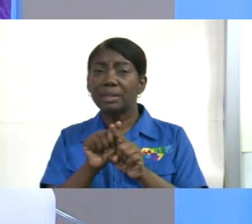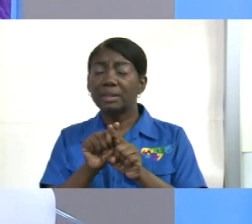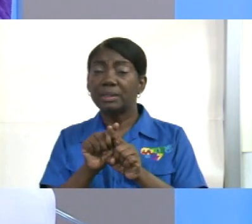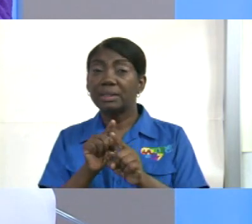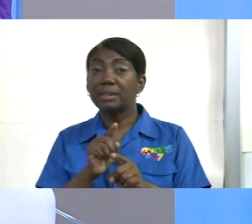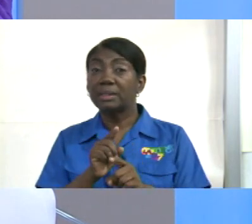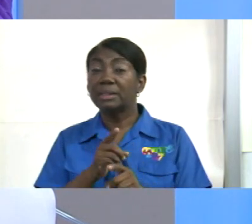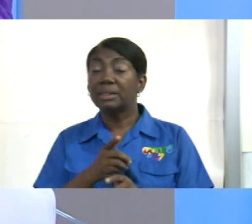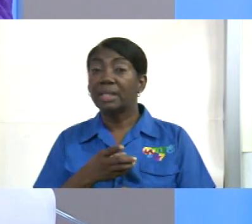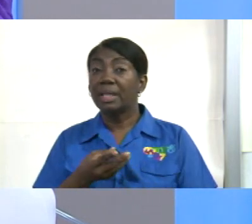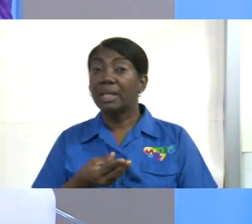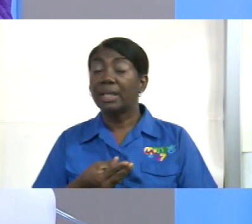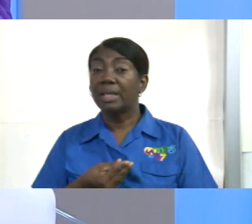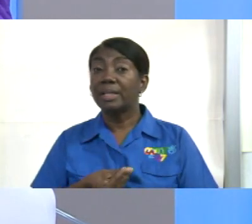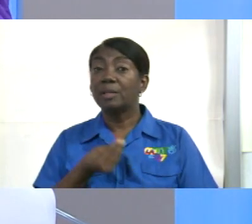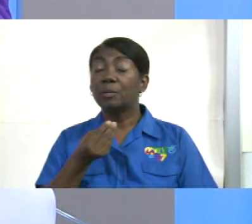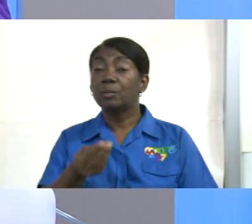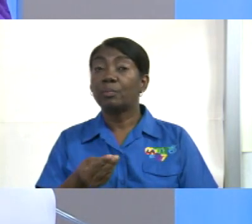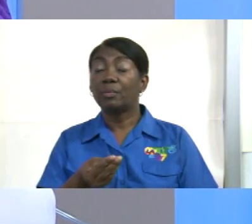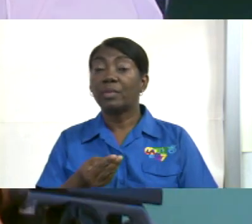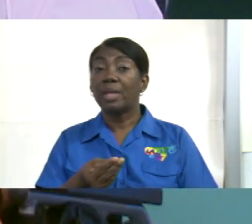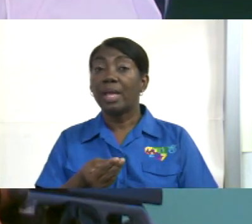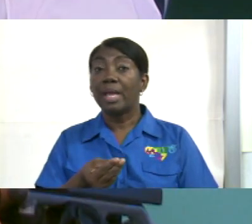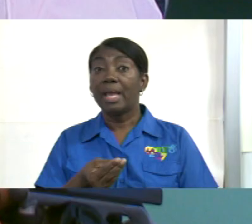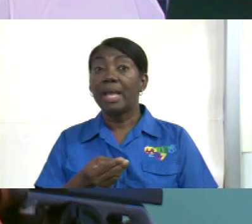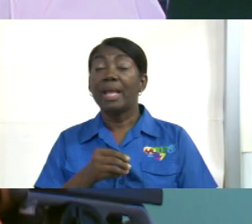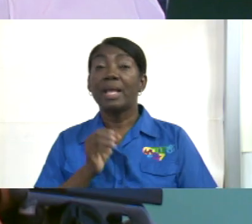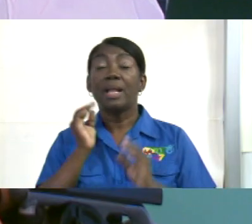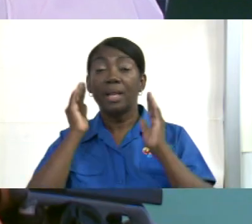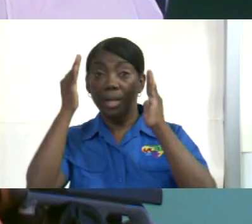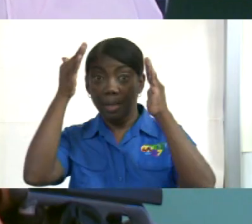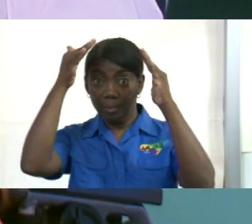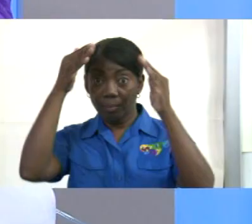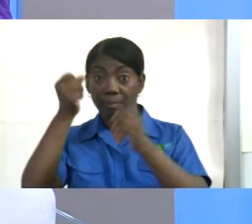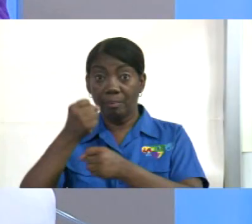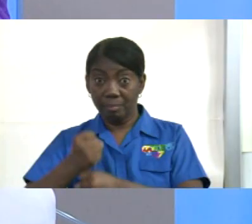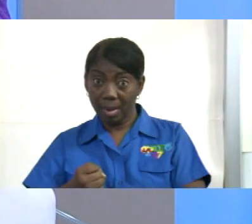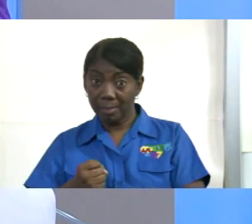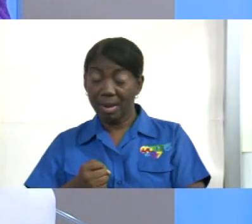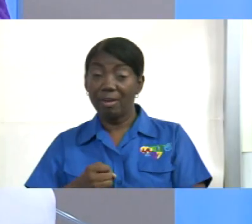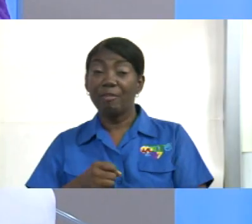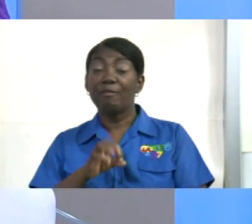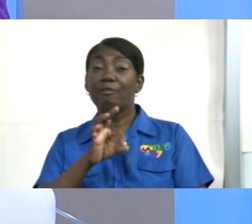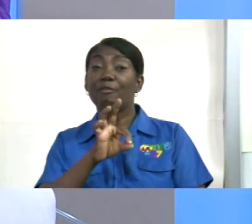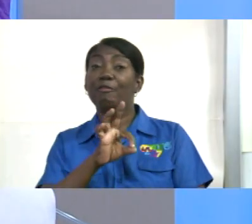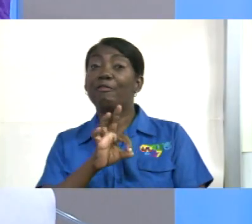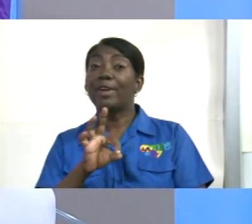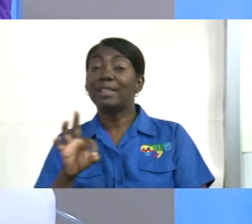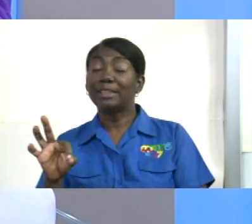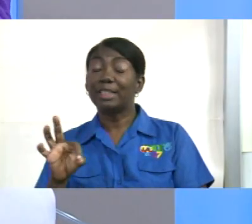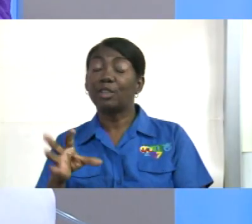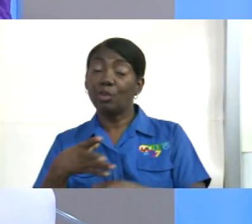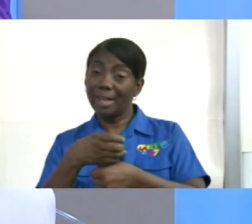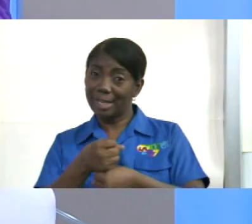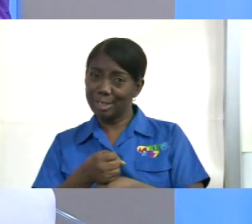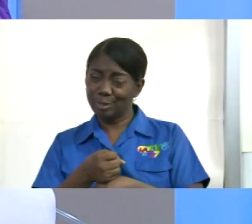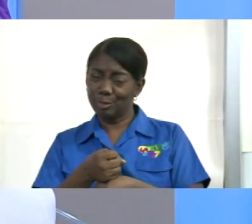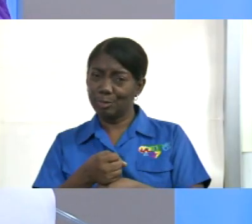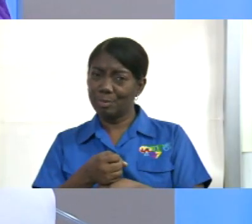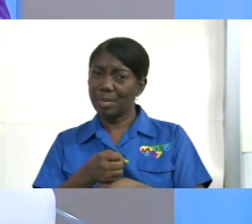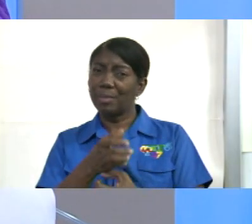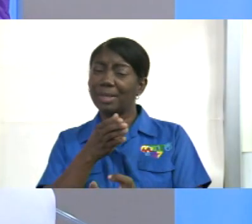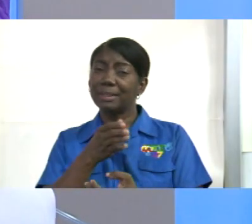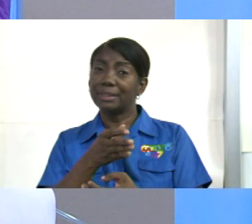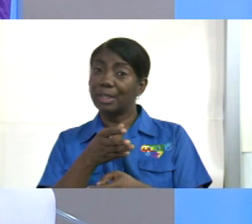que le ha hecho el Papa Francisco. Pero vamos a hacer una pequeña pausa y enseguida regresamos